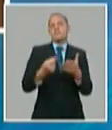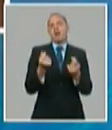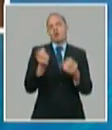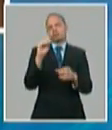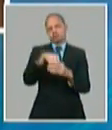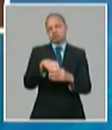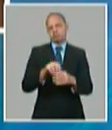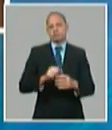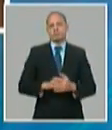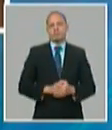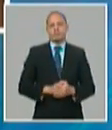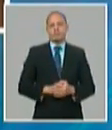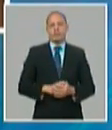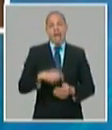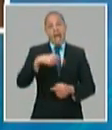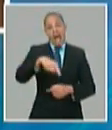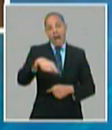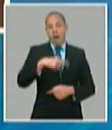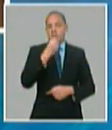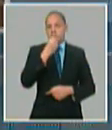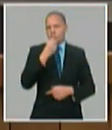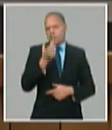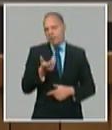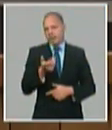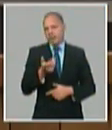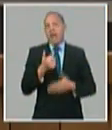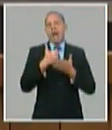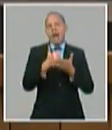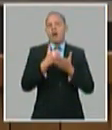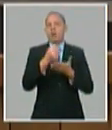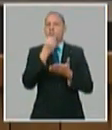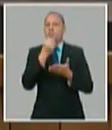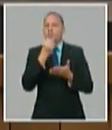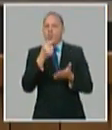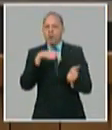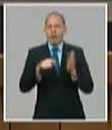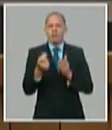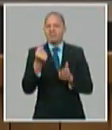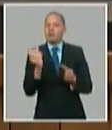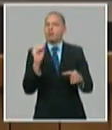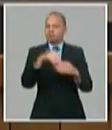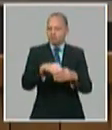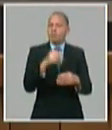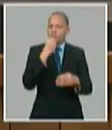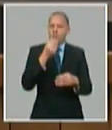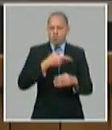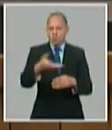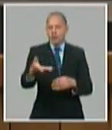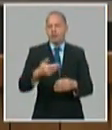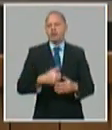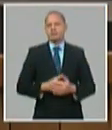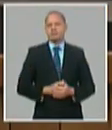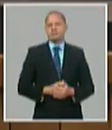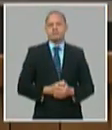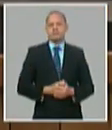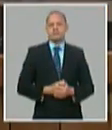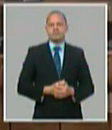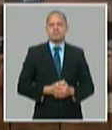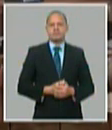crear las condiciones y favorecer la inversión en I más D más I